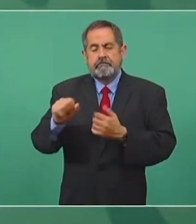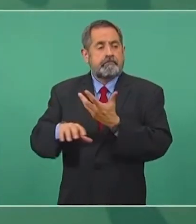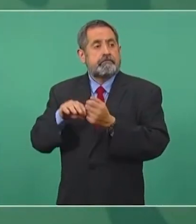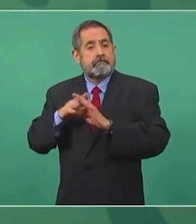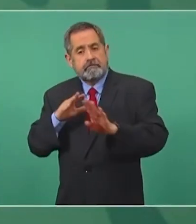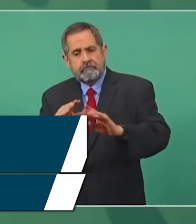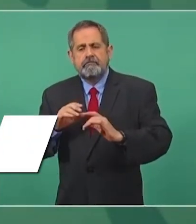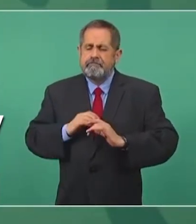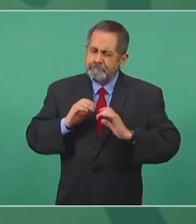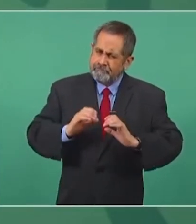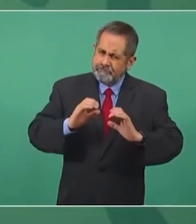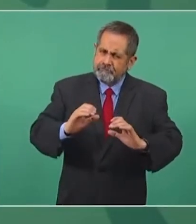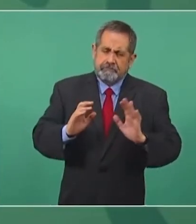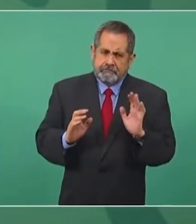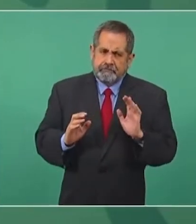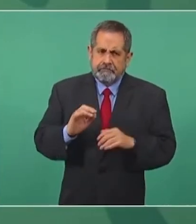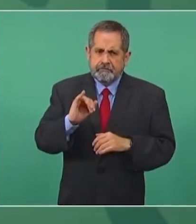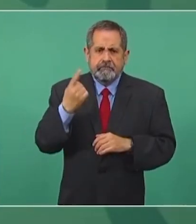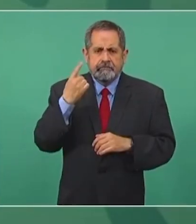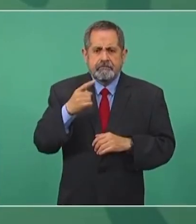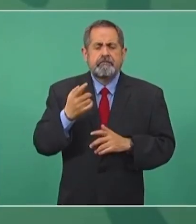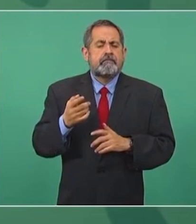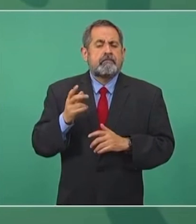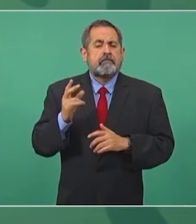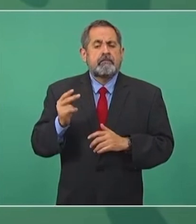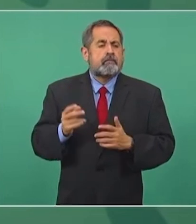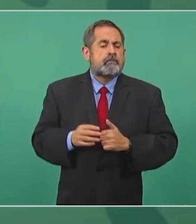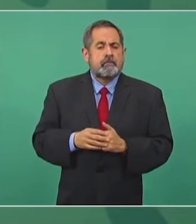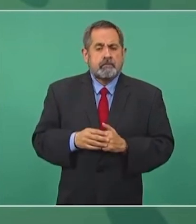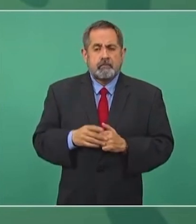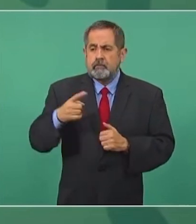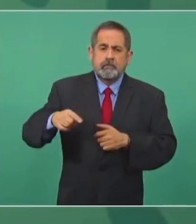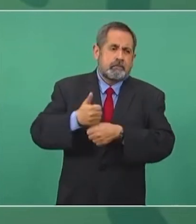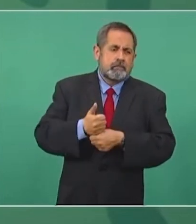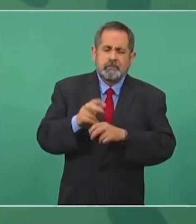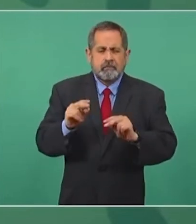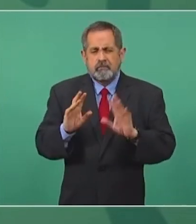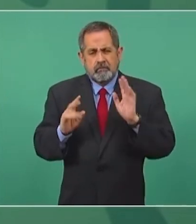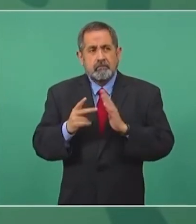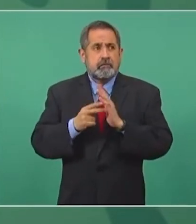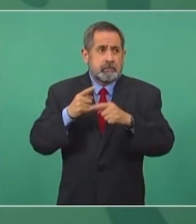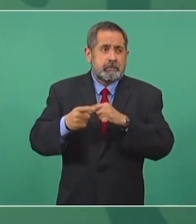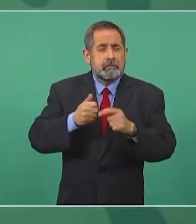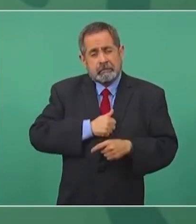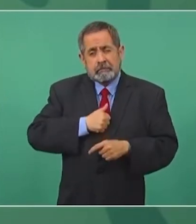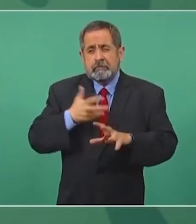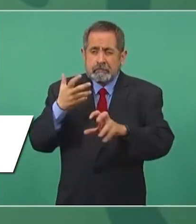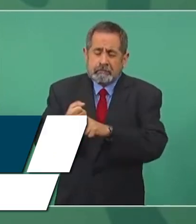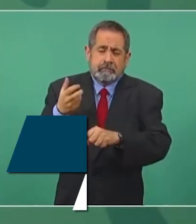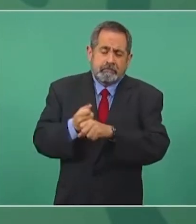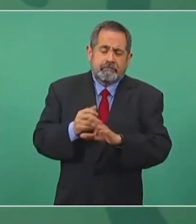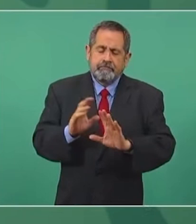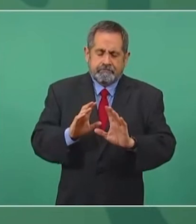para que no se sufran estos lamentables accidentes.